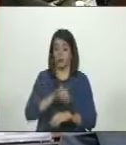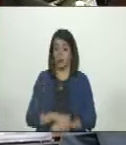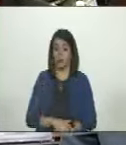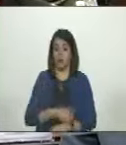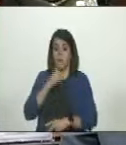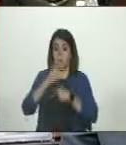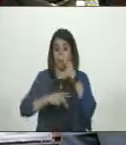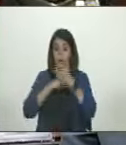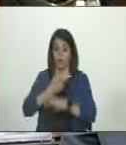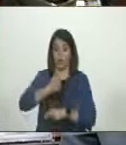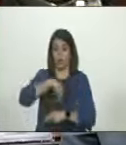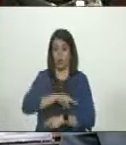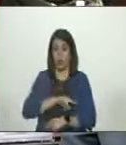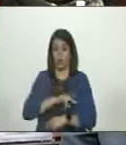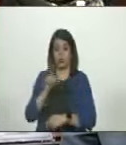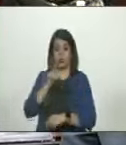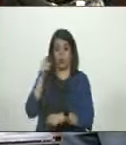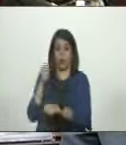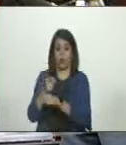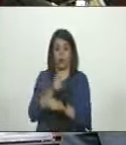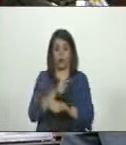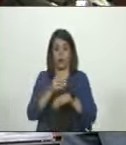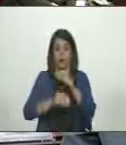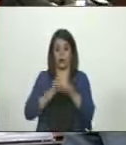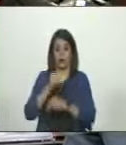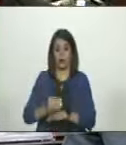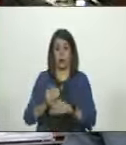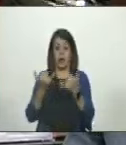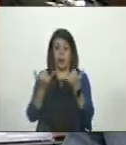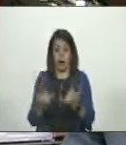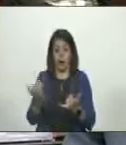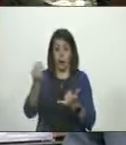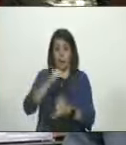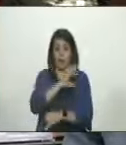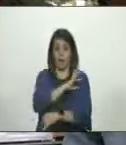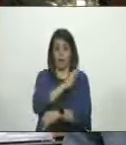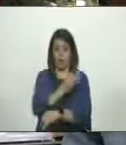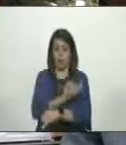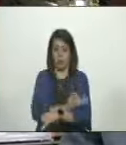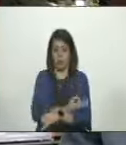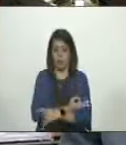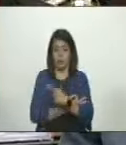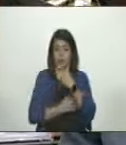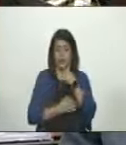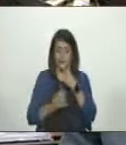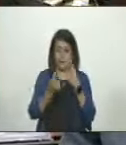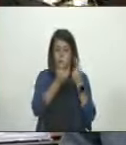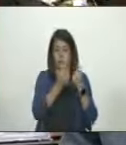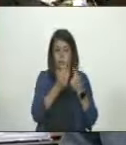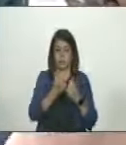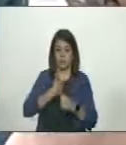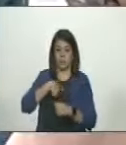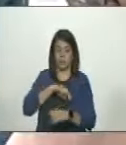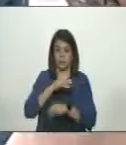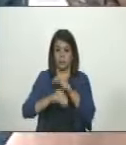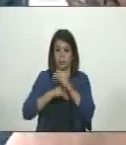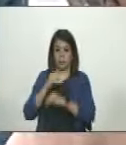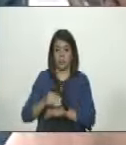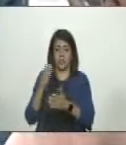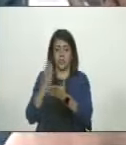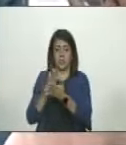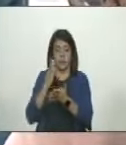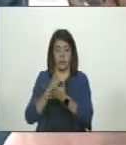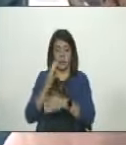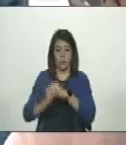No es una política nuestra deliberada. Nos obligaron a hacer eso. Y ahora que hay mayor fortaleza económica, vamos nosotros a hacer lo que